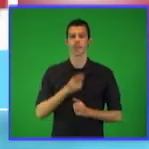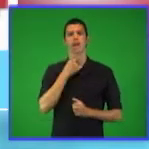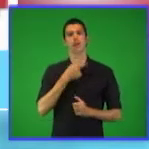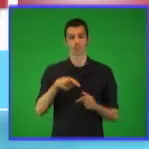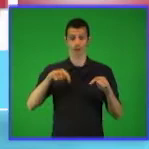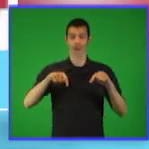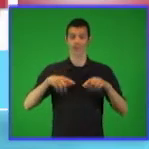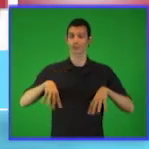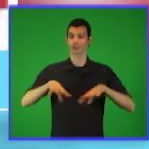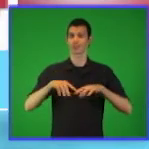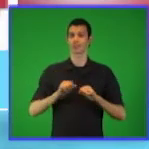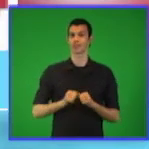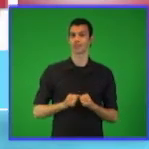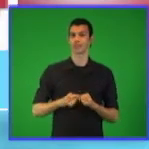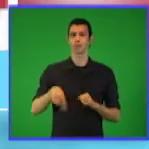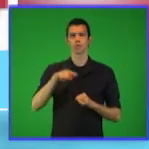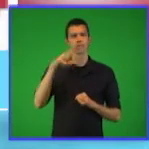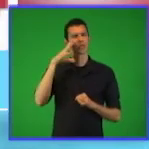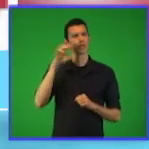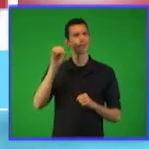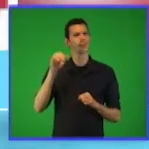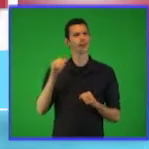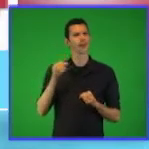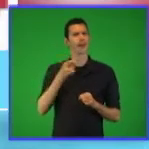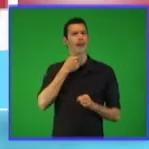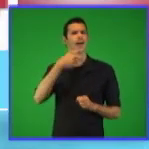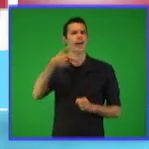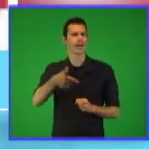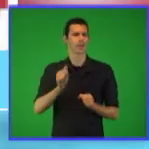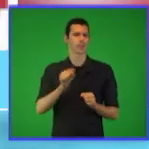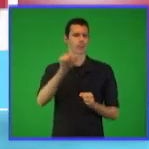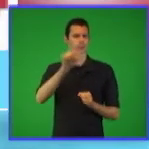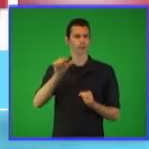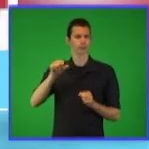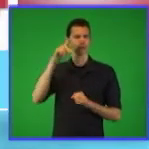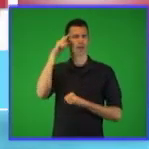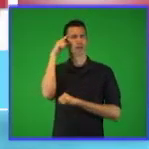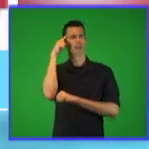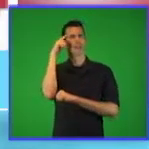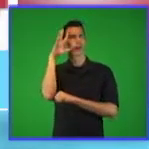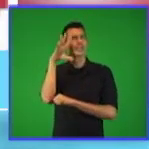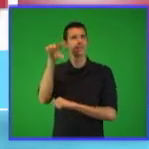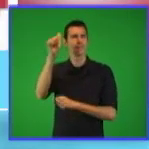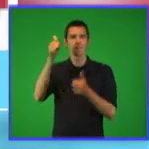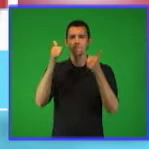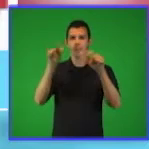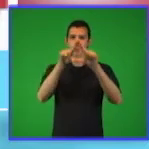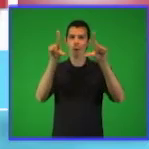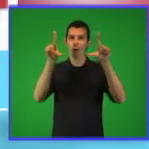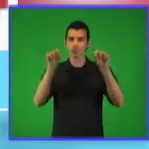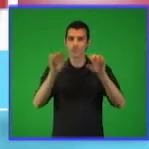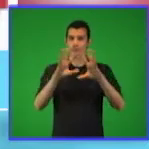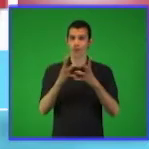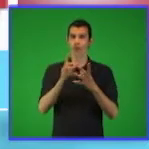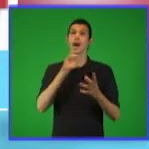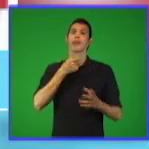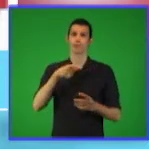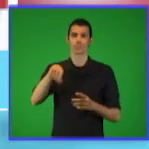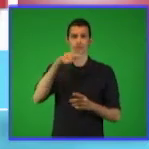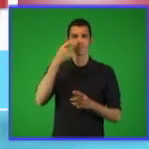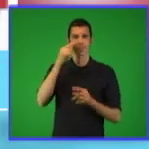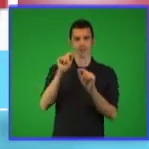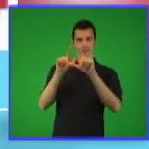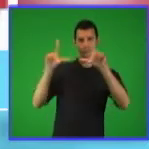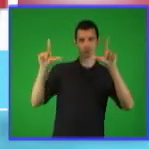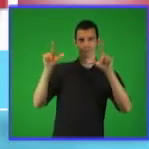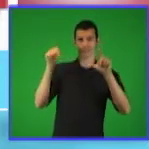concepto y aquí en la diapositiva lo estamos evidenciando, el significado de tanto por ciento, la totalidad